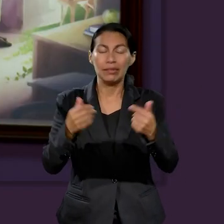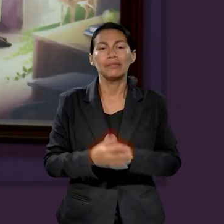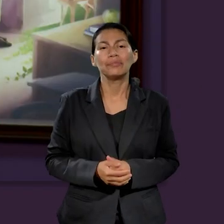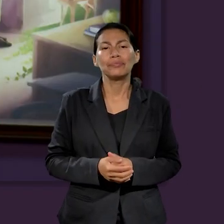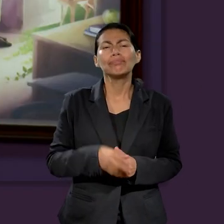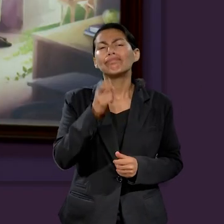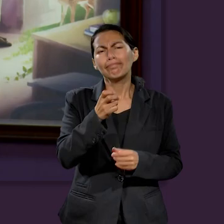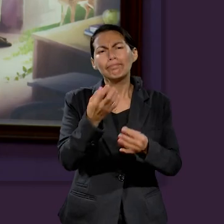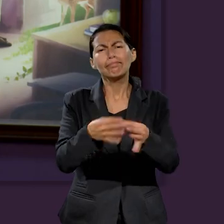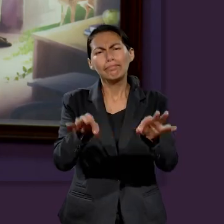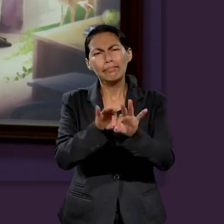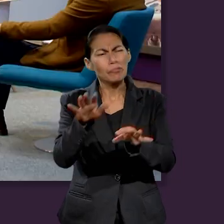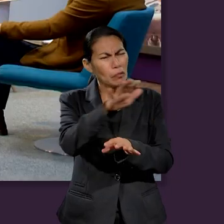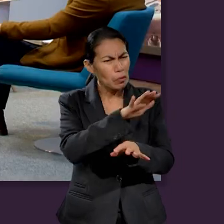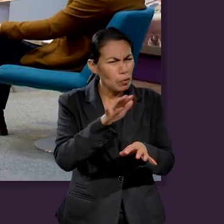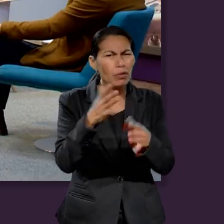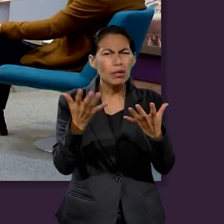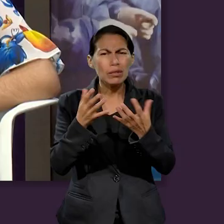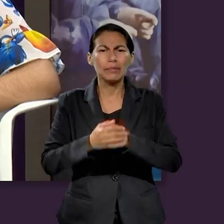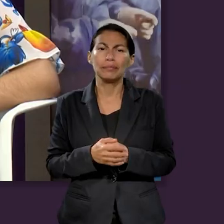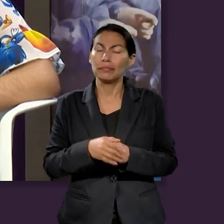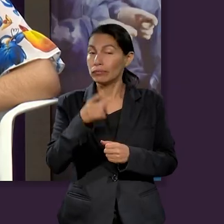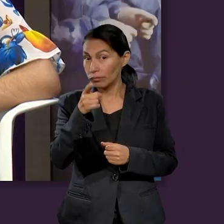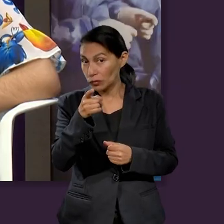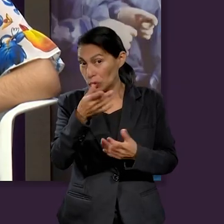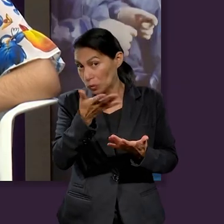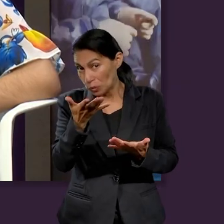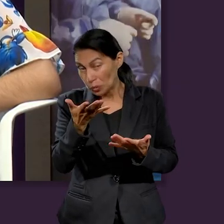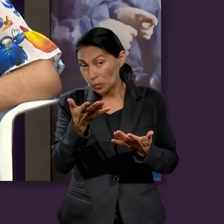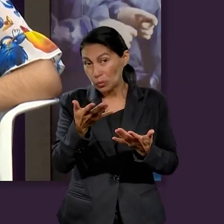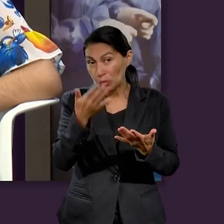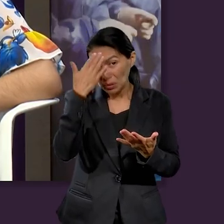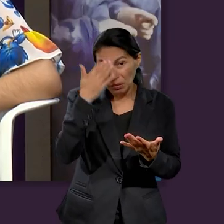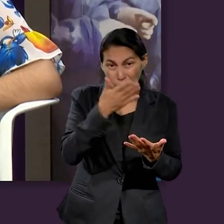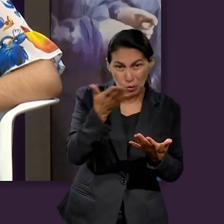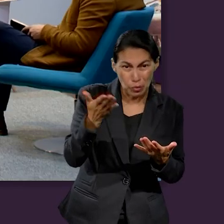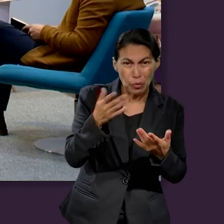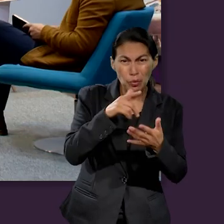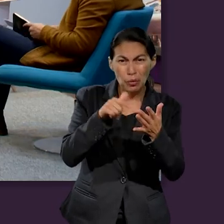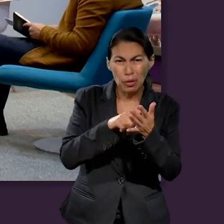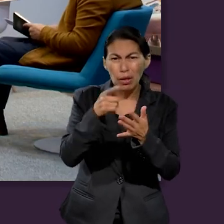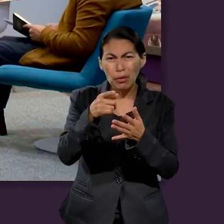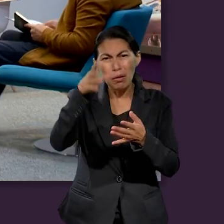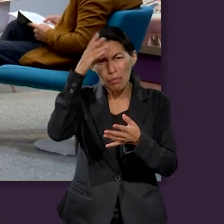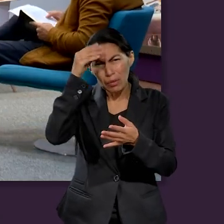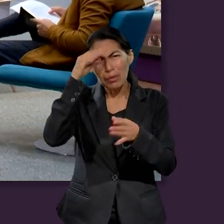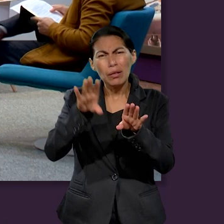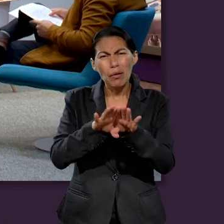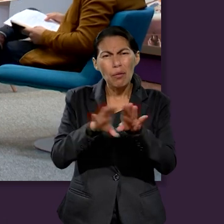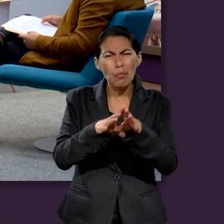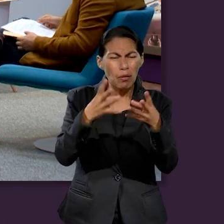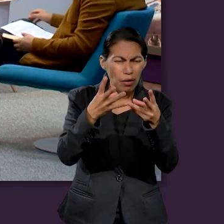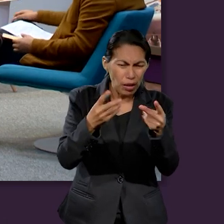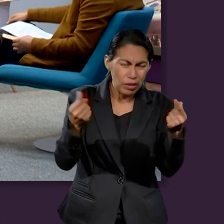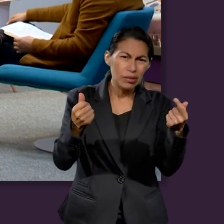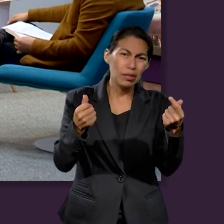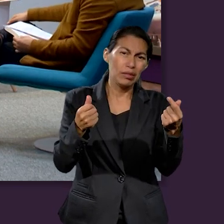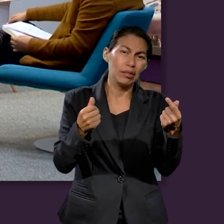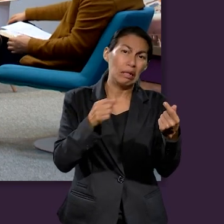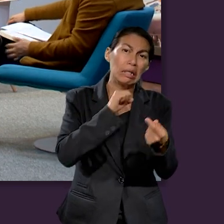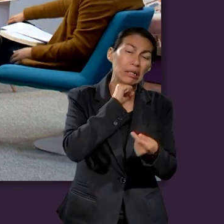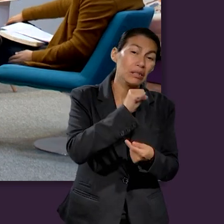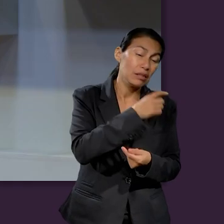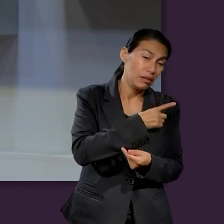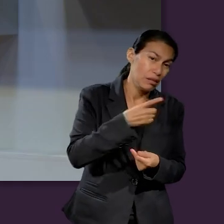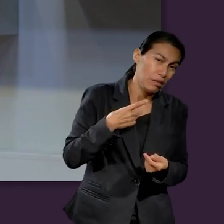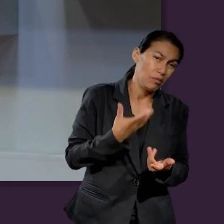llevamos aquí en la institución. que la administración es esencial para todo. Para todas las áreas. Muy bien. Esto creo que es importante porque es un ejercicio que todos